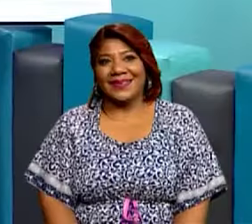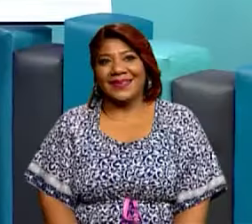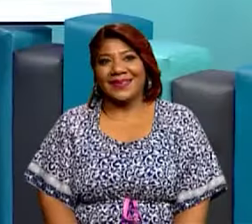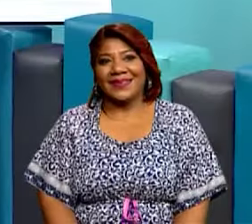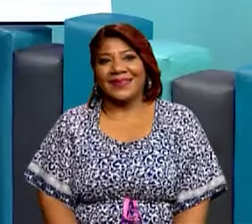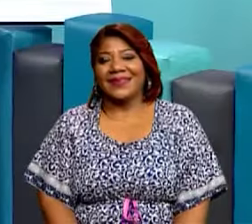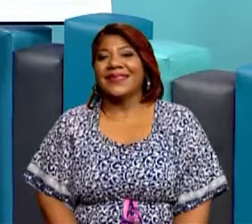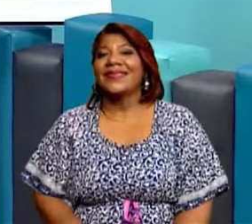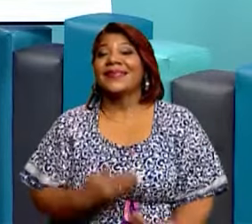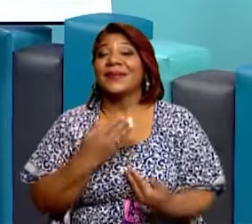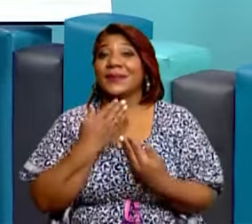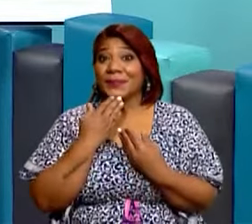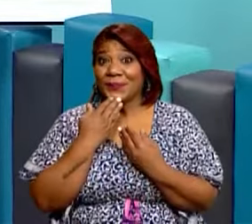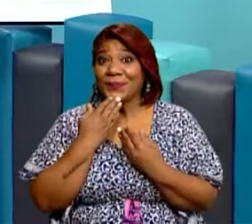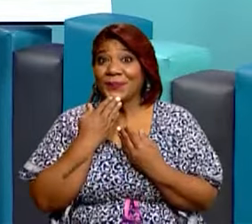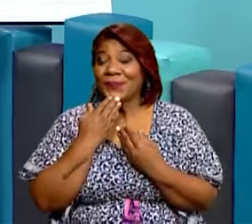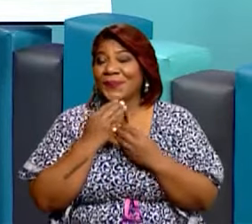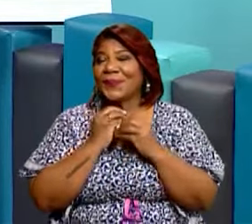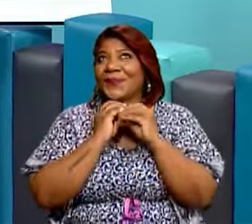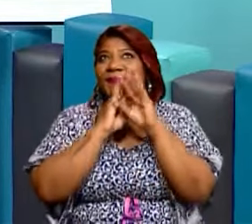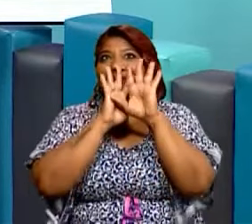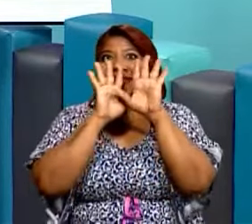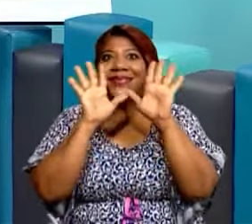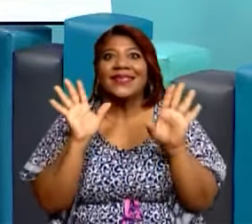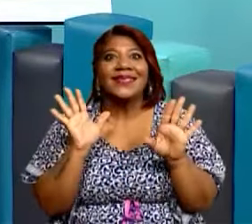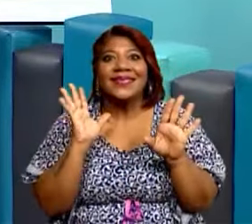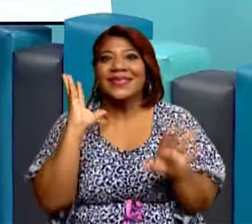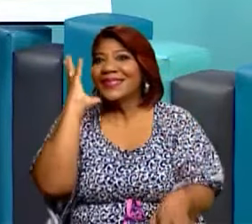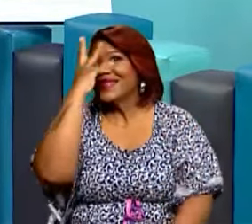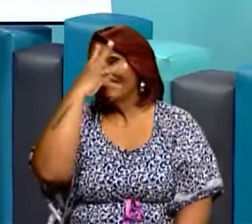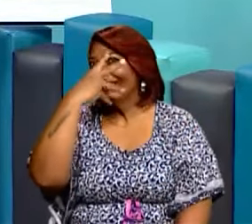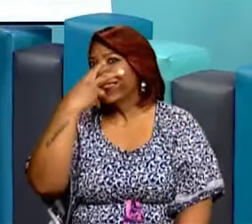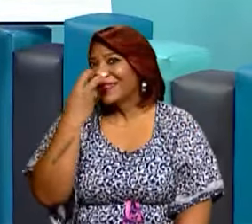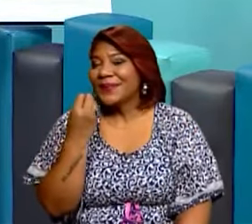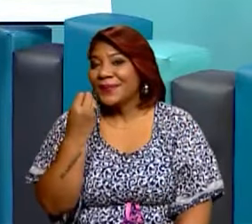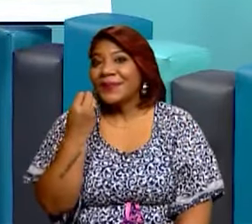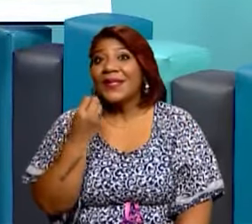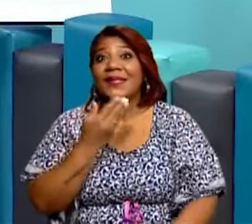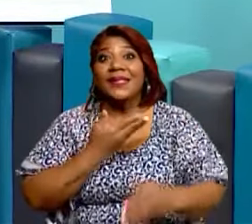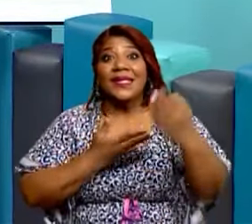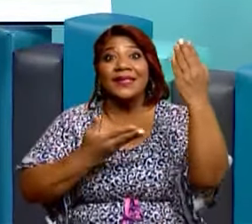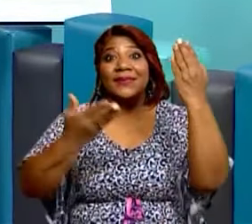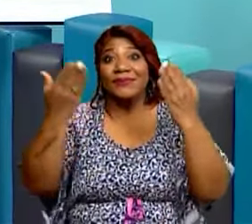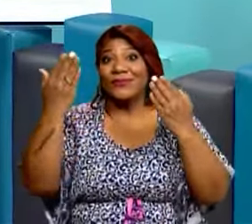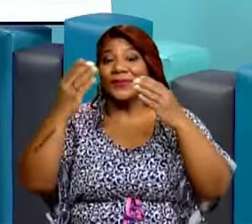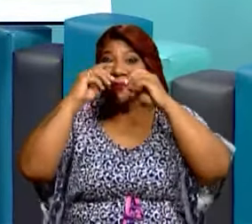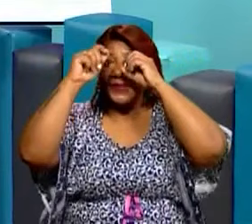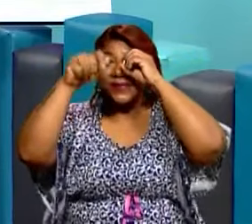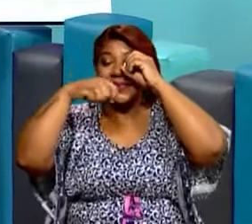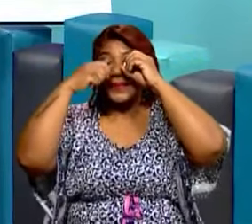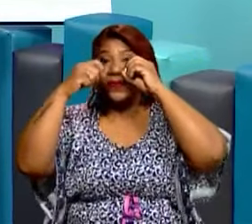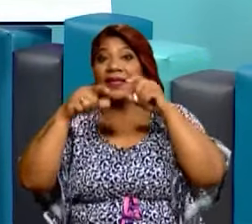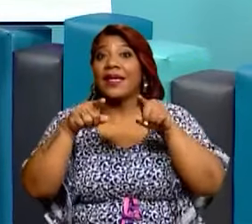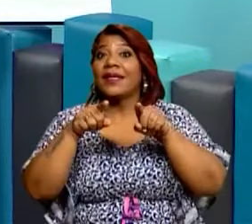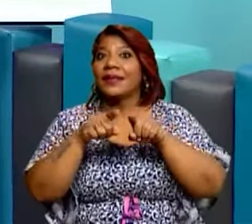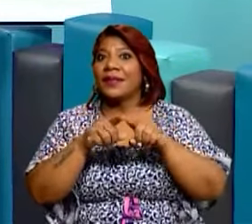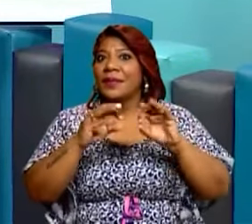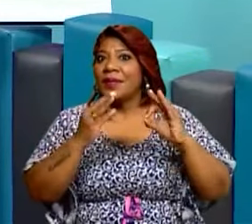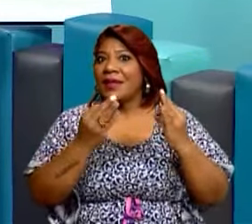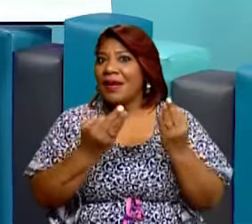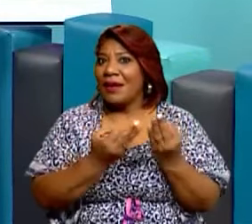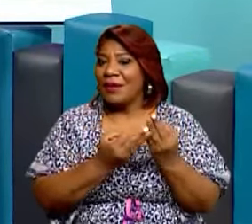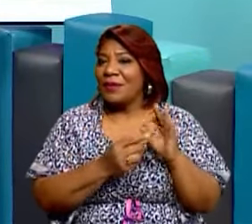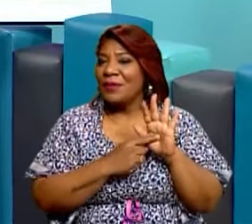Muy bonito el vídeo, muy ilustrativo y te exhortamos a que sigas con ese interés y que nos sigan